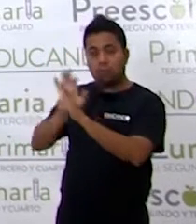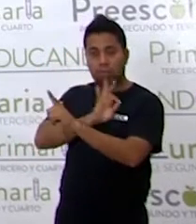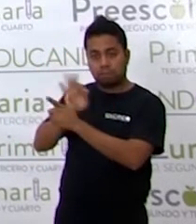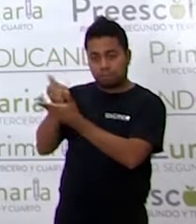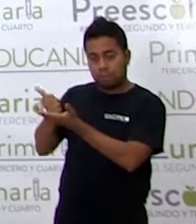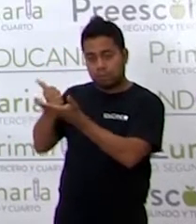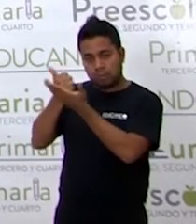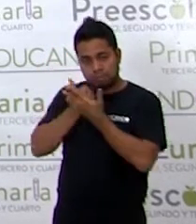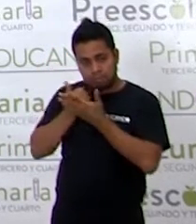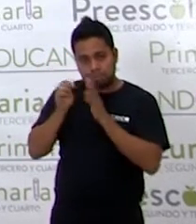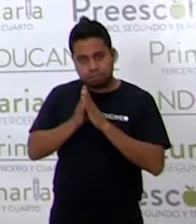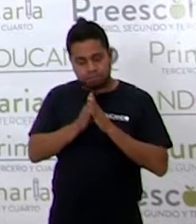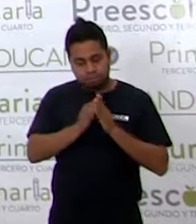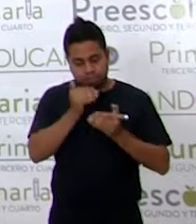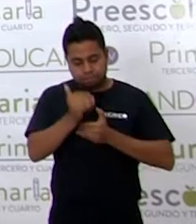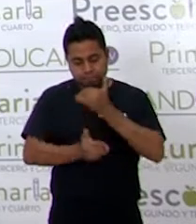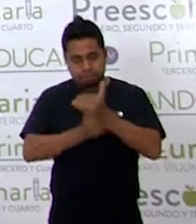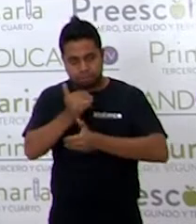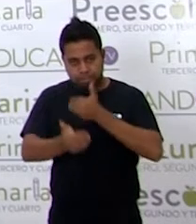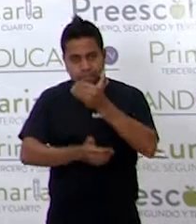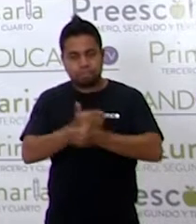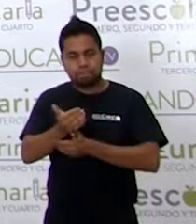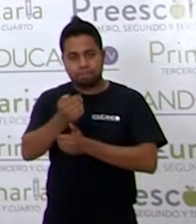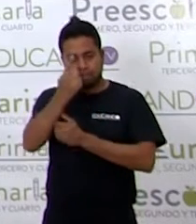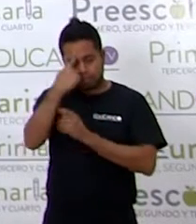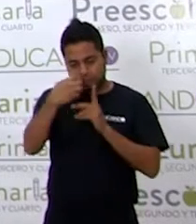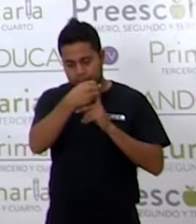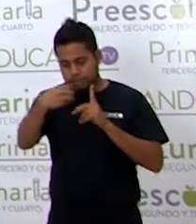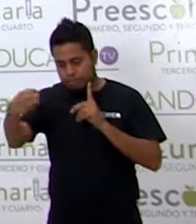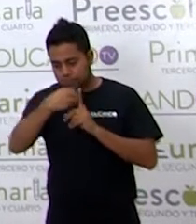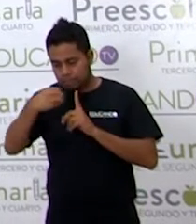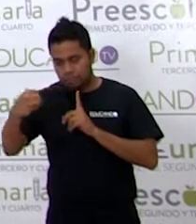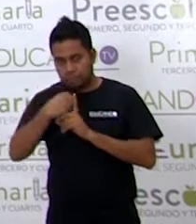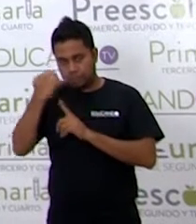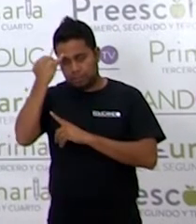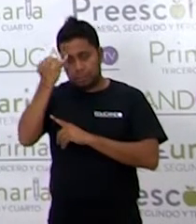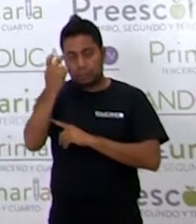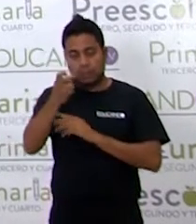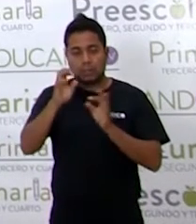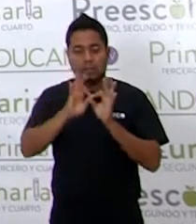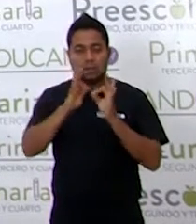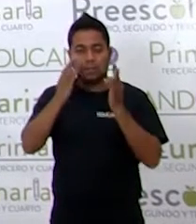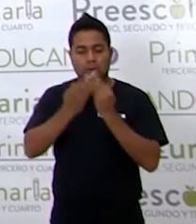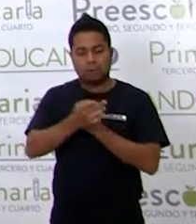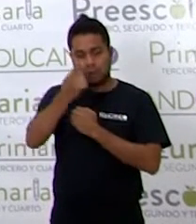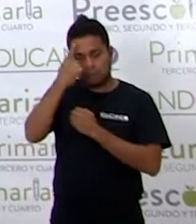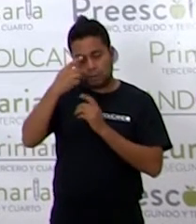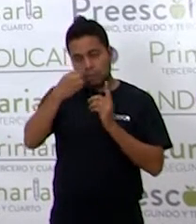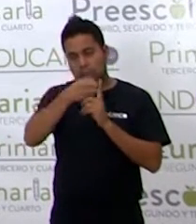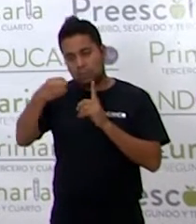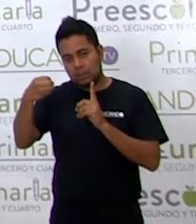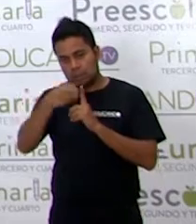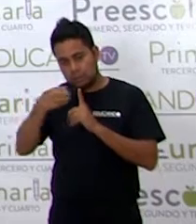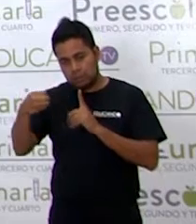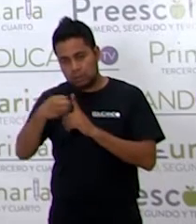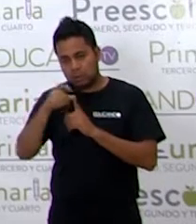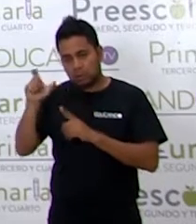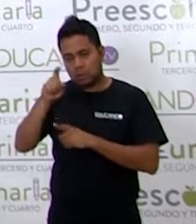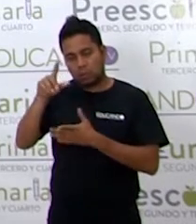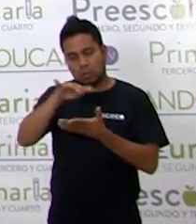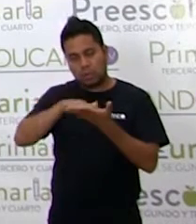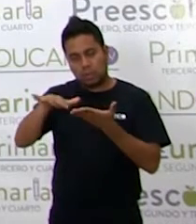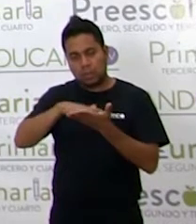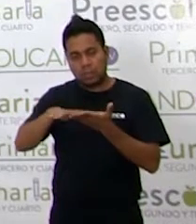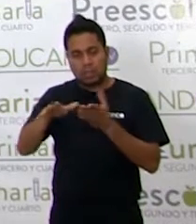secuencias lógicas para ordenar ideas. Esta es una forma para ordenar ideas cuando tú leas un